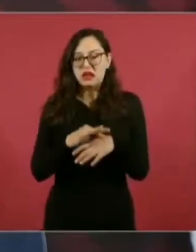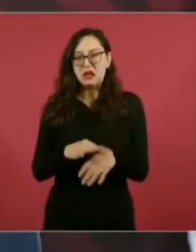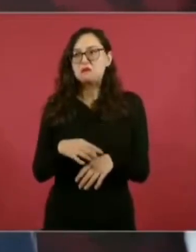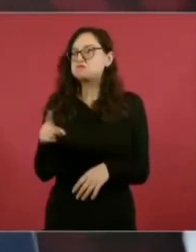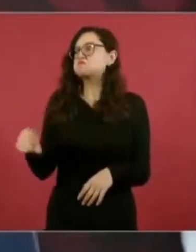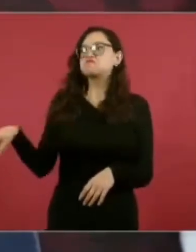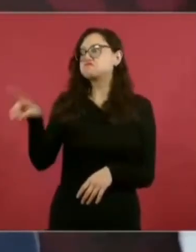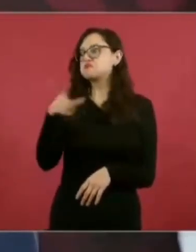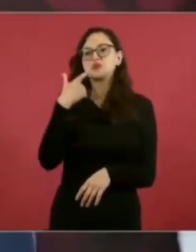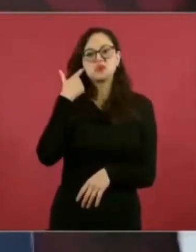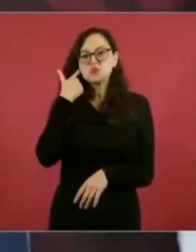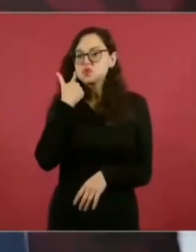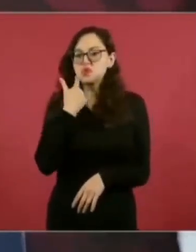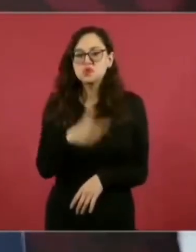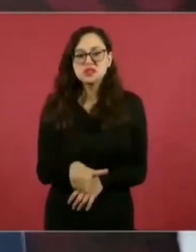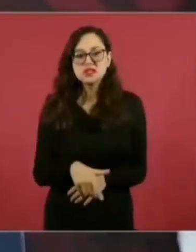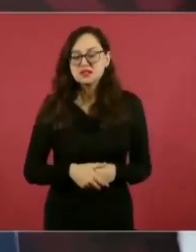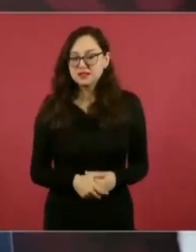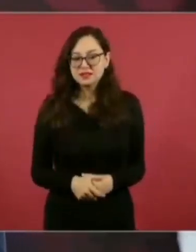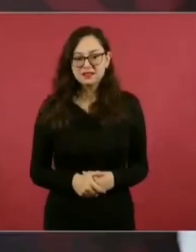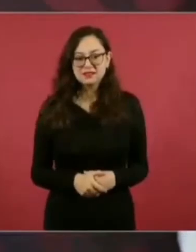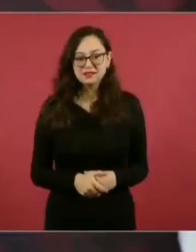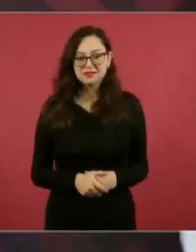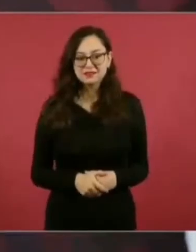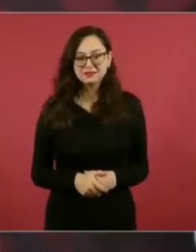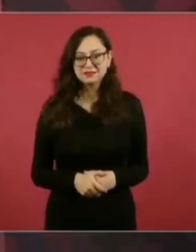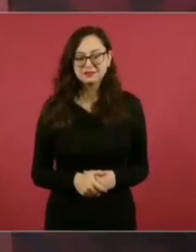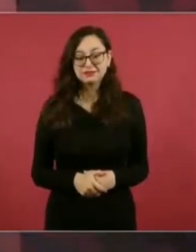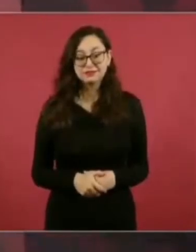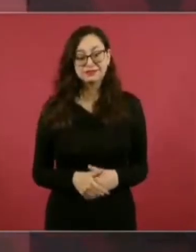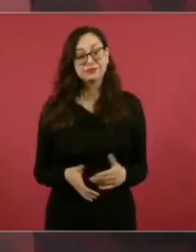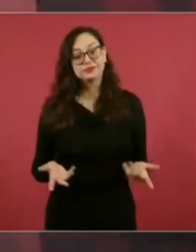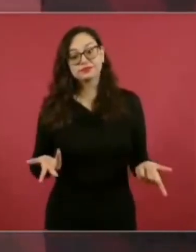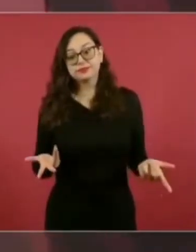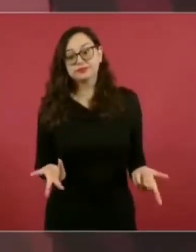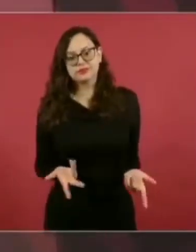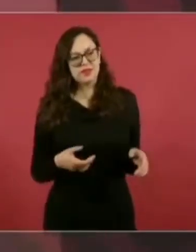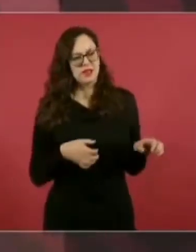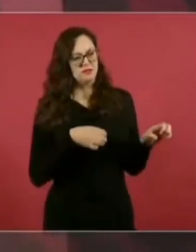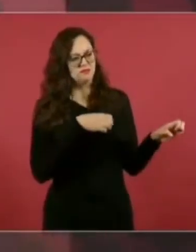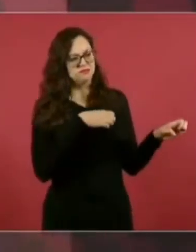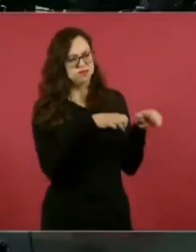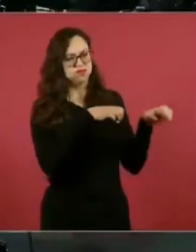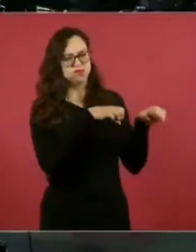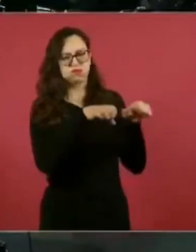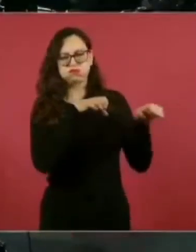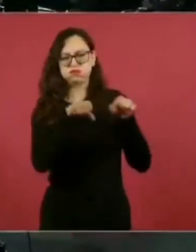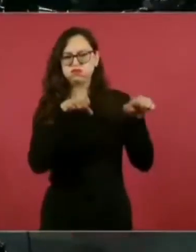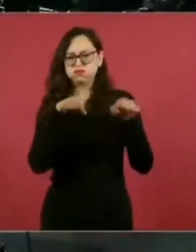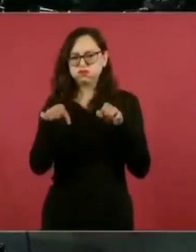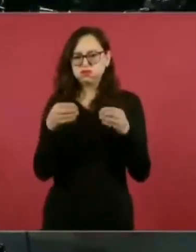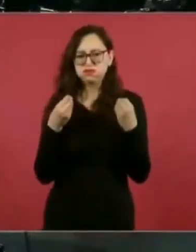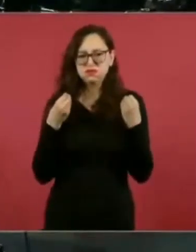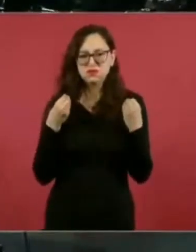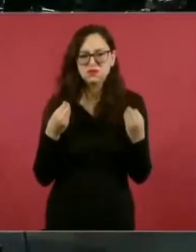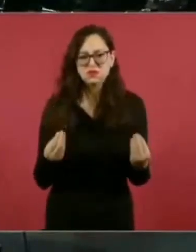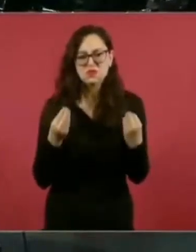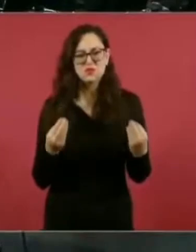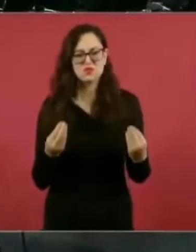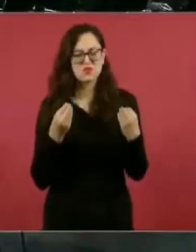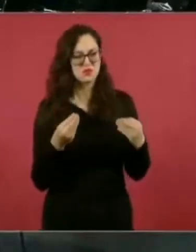Y también mucho engaño porque a los